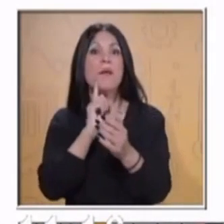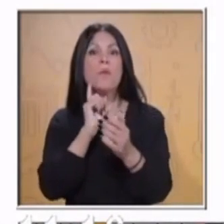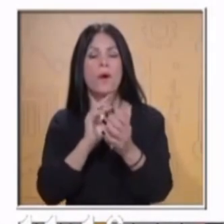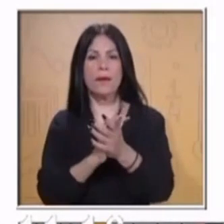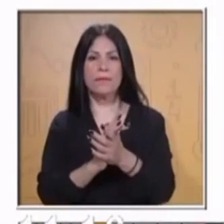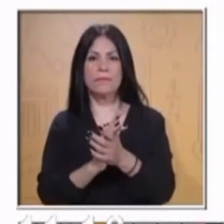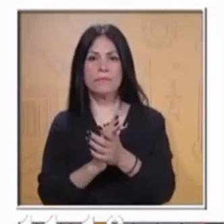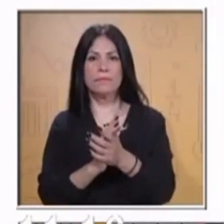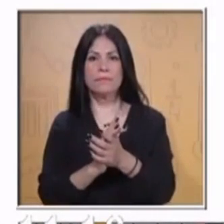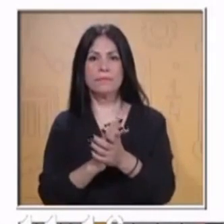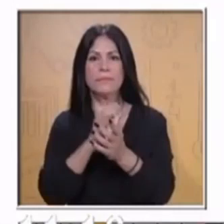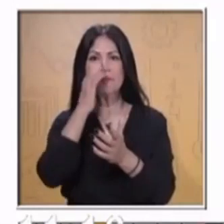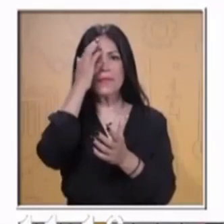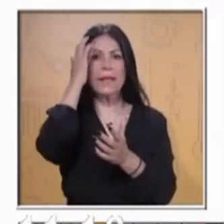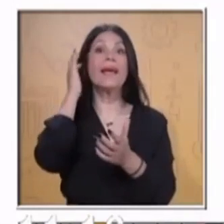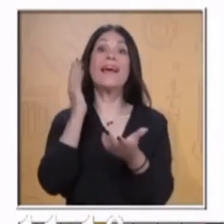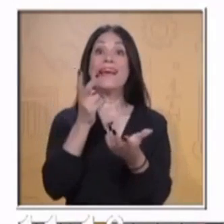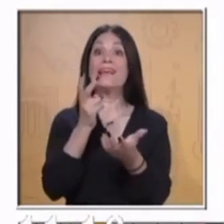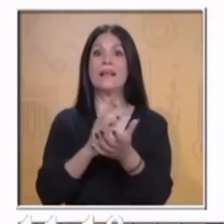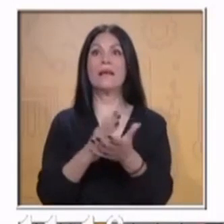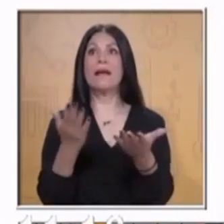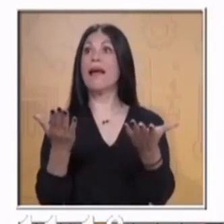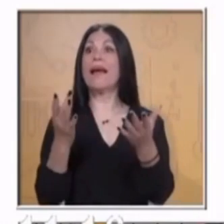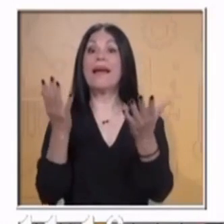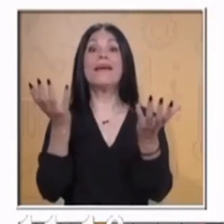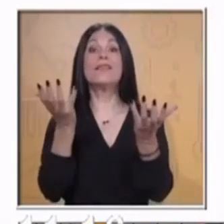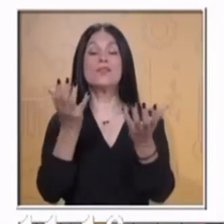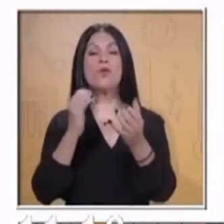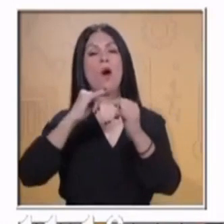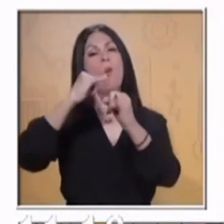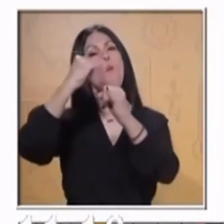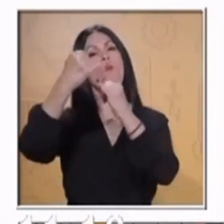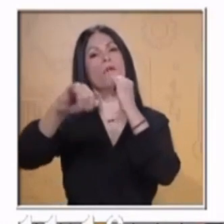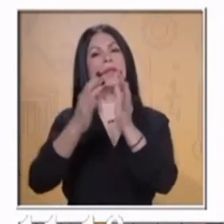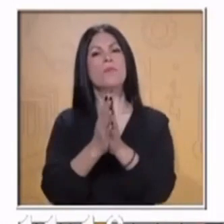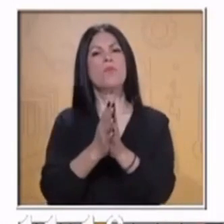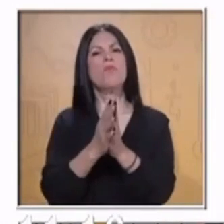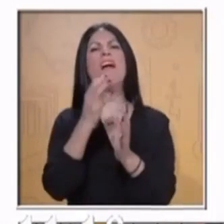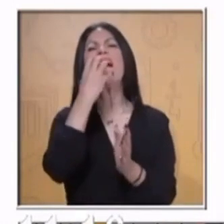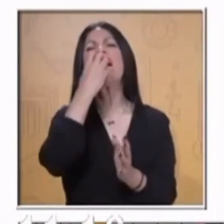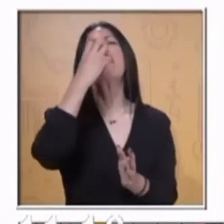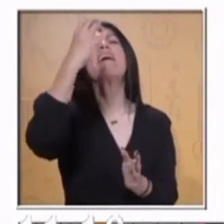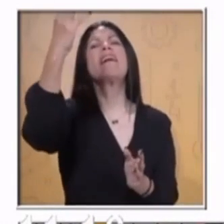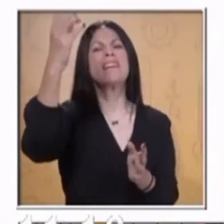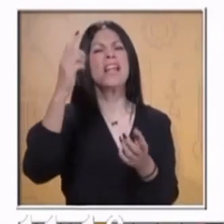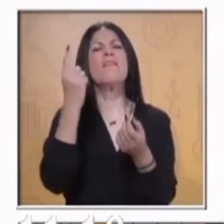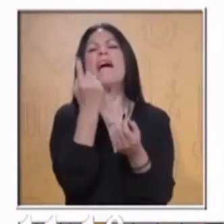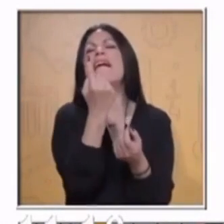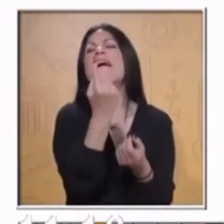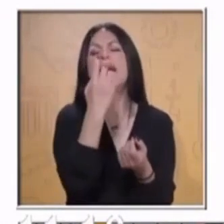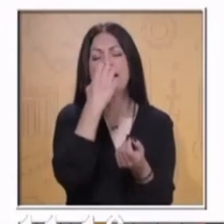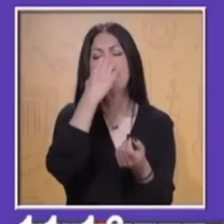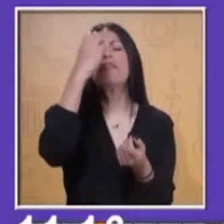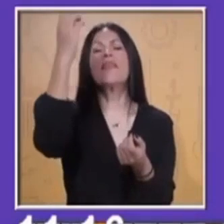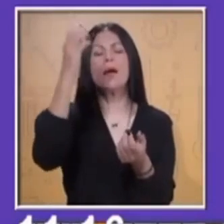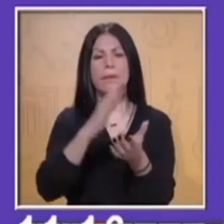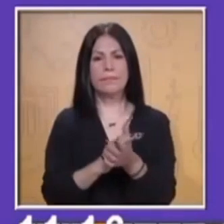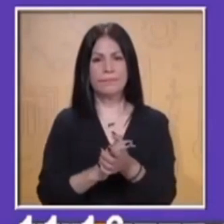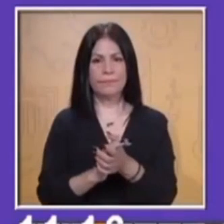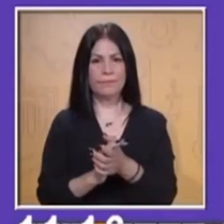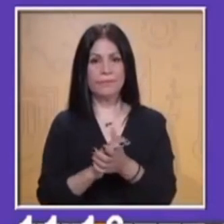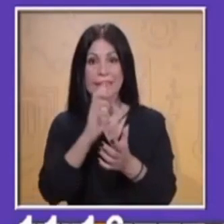persona, este personaje principal al final? ¿Qué gritaba? ¿Cuál era su lamento? Pues muy bien.